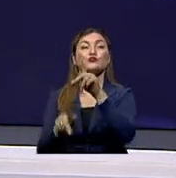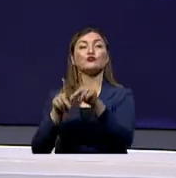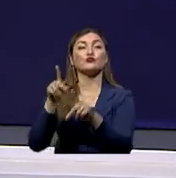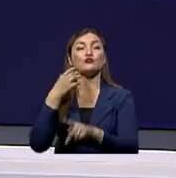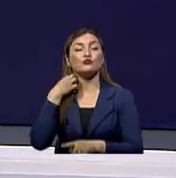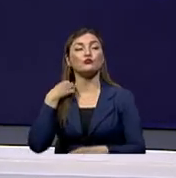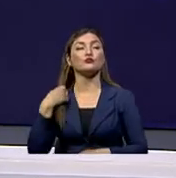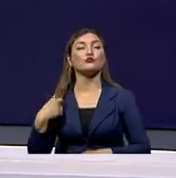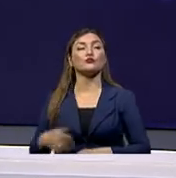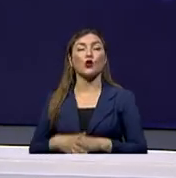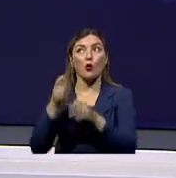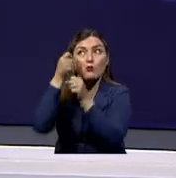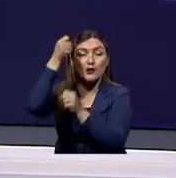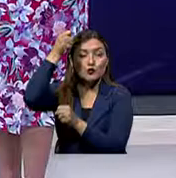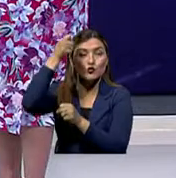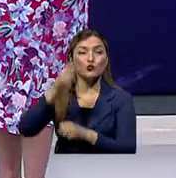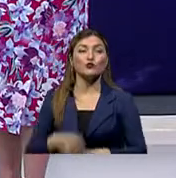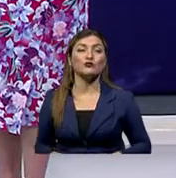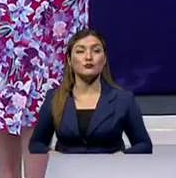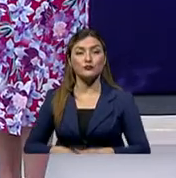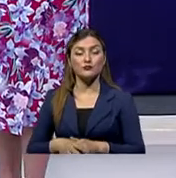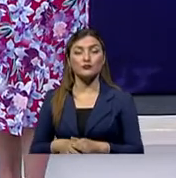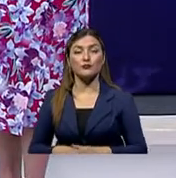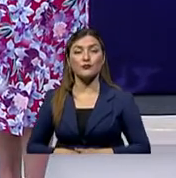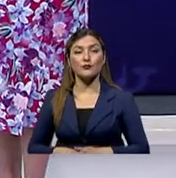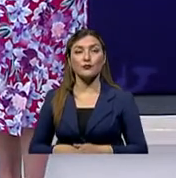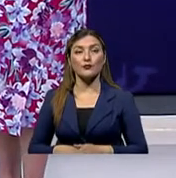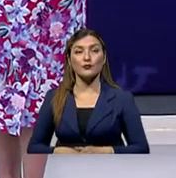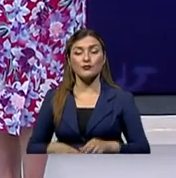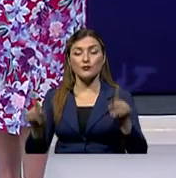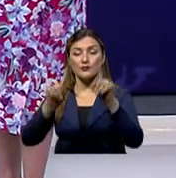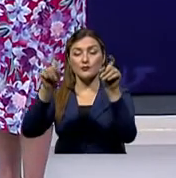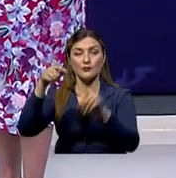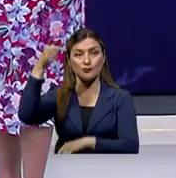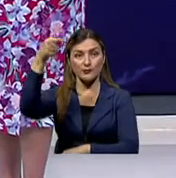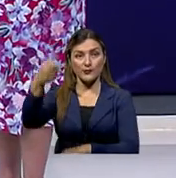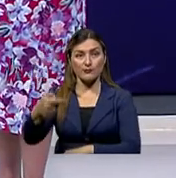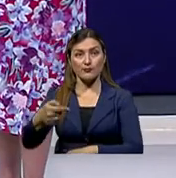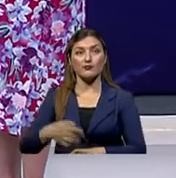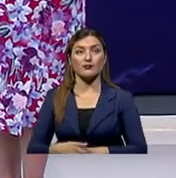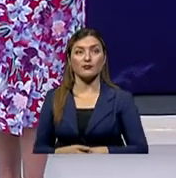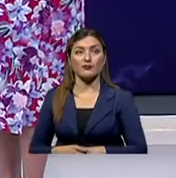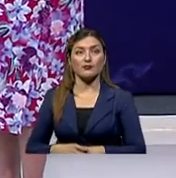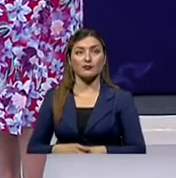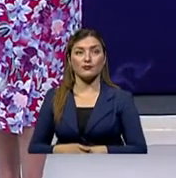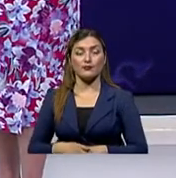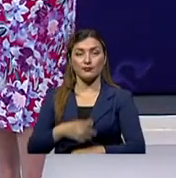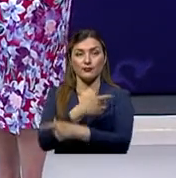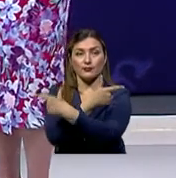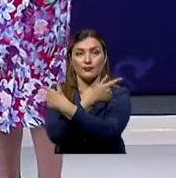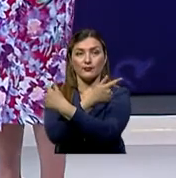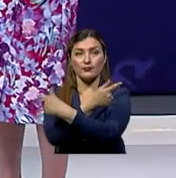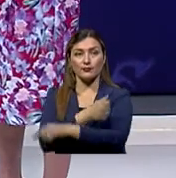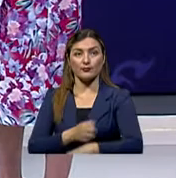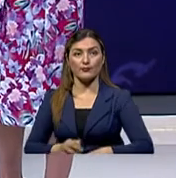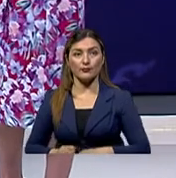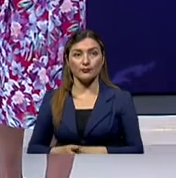por qué no, un parasol. Veamos la siguiente pregunta que también nos realizaron a través de nuestra cuenta de Twitter.